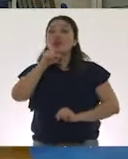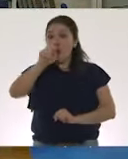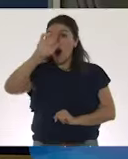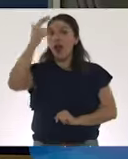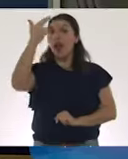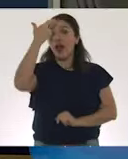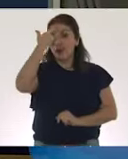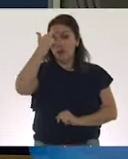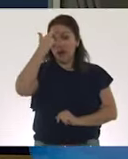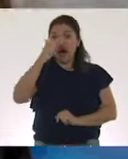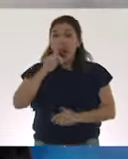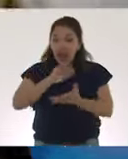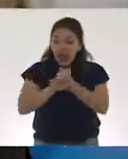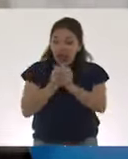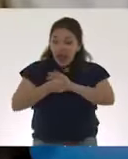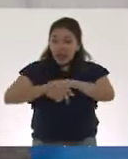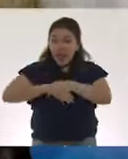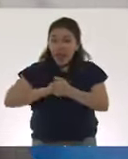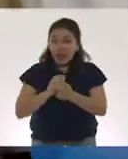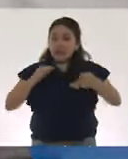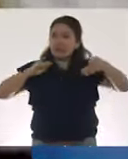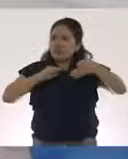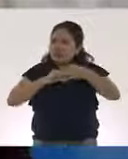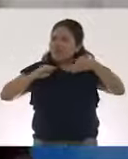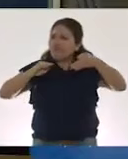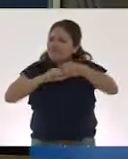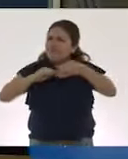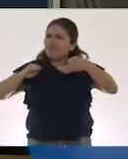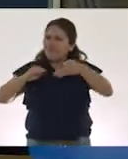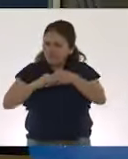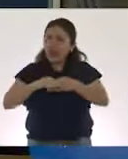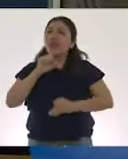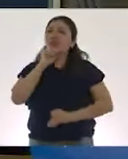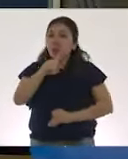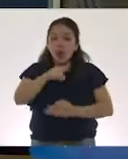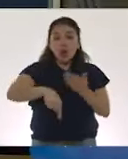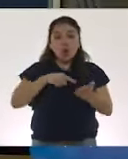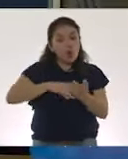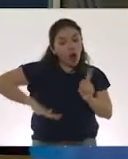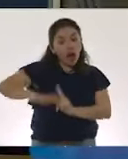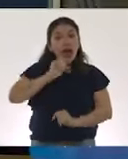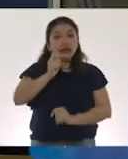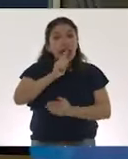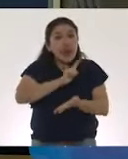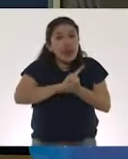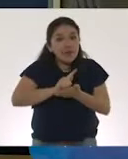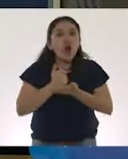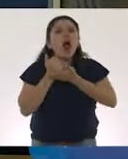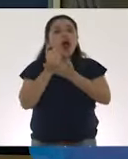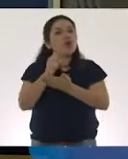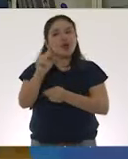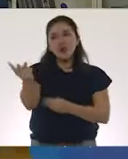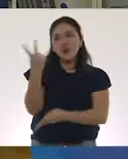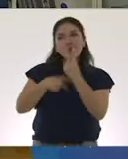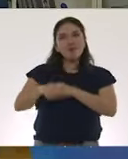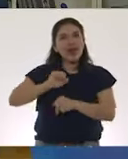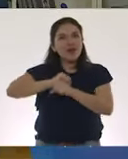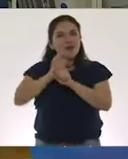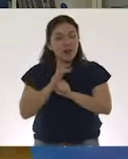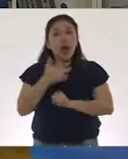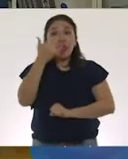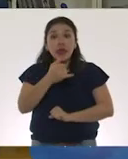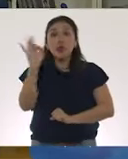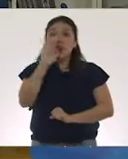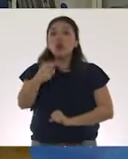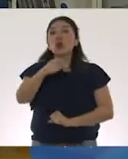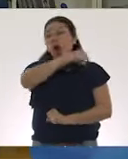Recuerden, lavarse las manos constantemente y estar en un lugar limpio ayuda a que no aparezcan. Y taparse